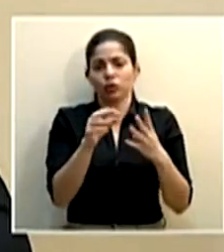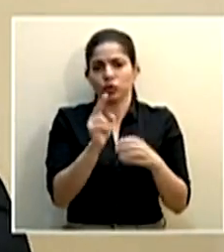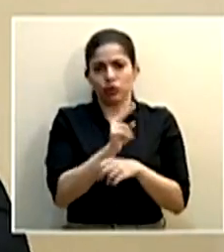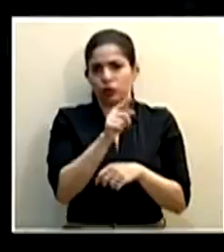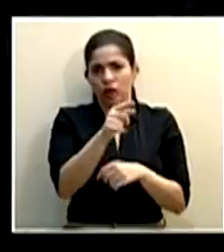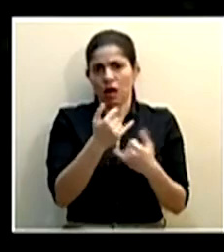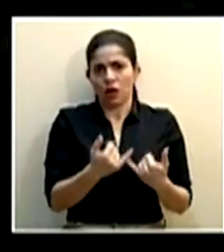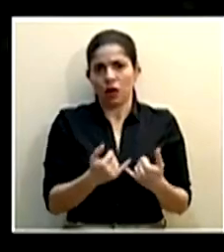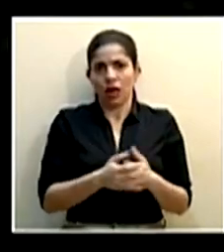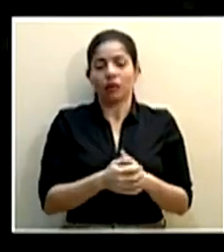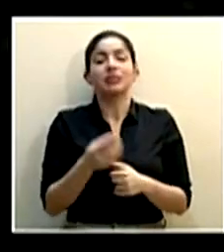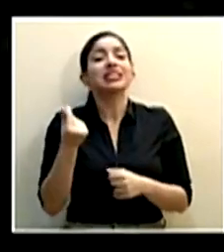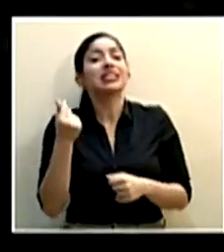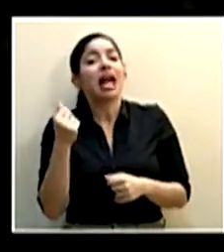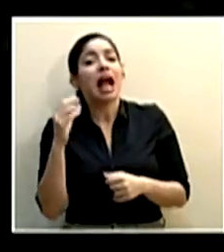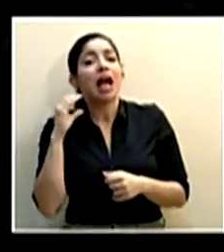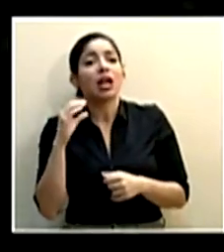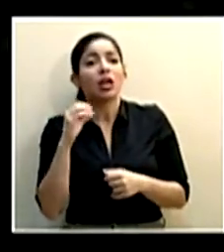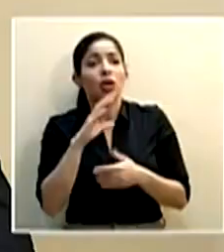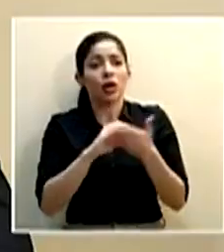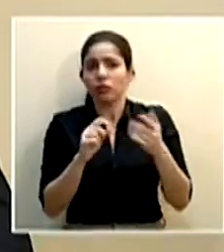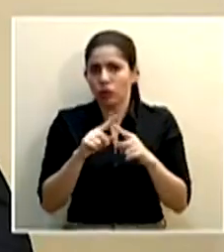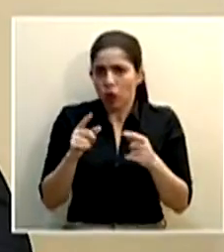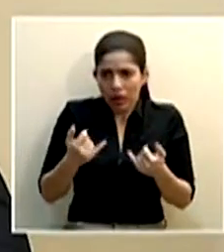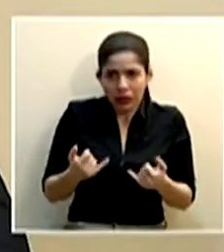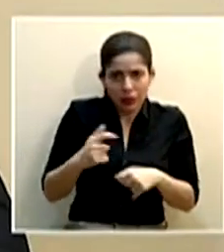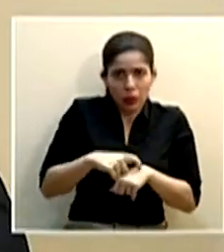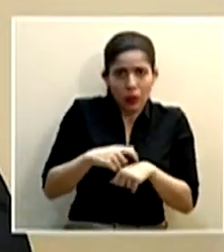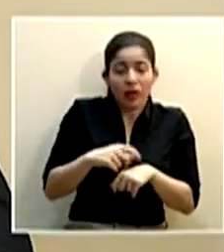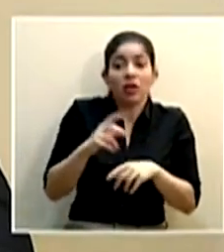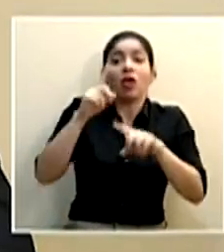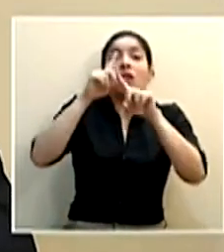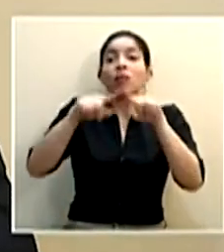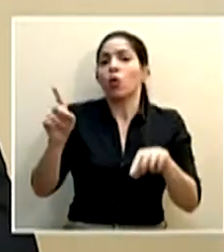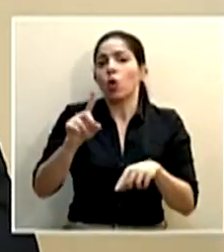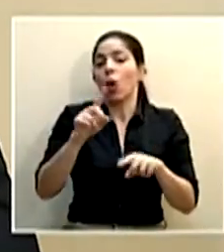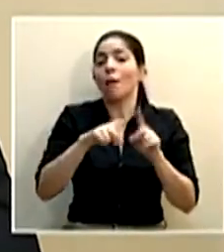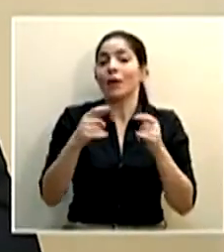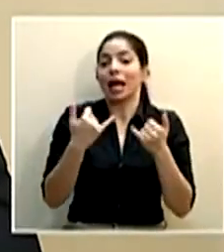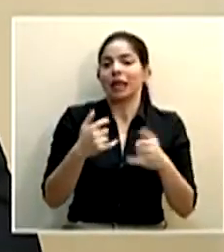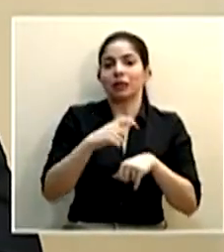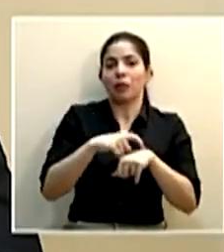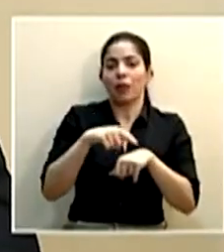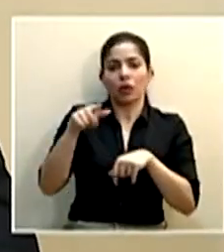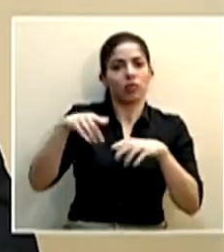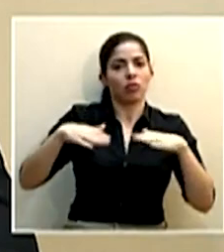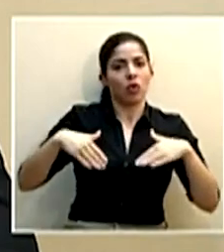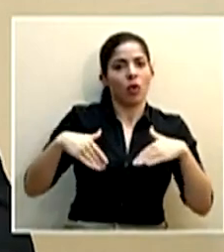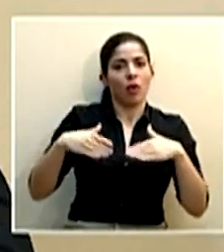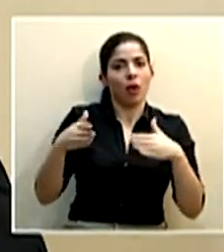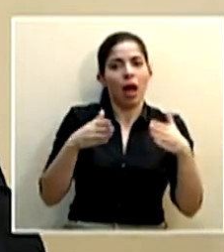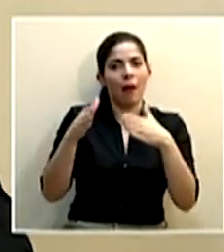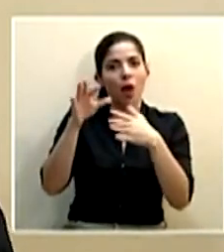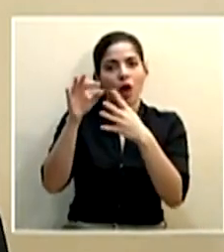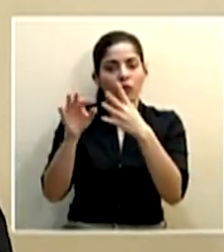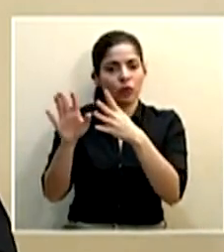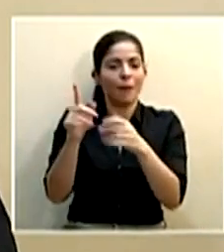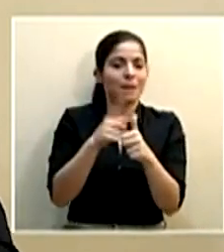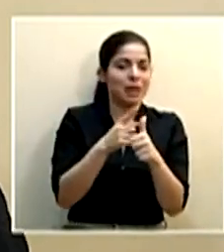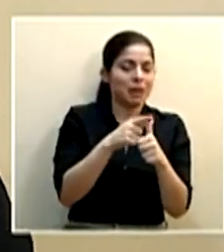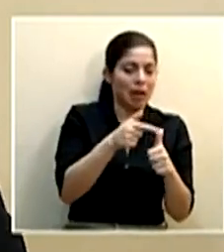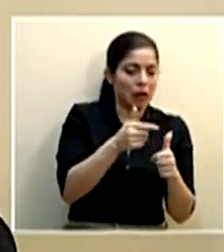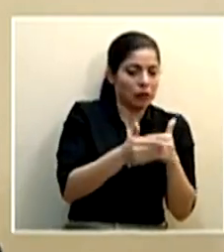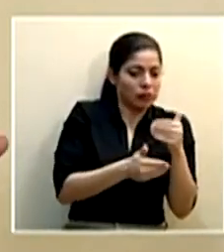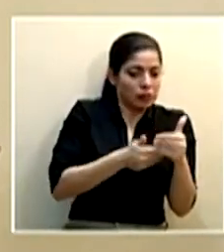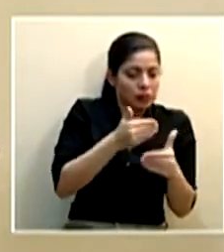El de los salarios, no lo descarto. en este momento, no lo descarto, pero en este momento no estamos yendo en esa dirección. Vamos a avanzar